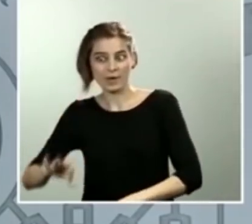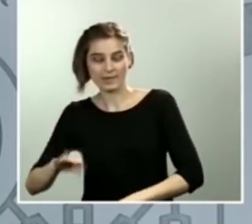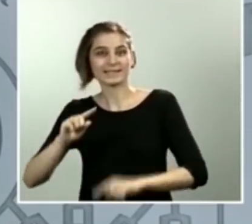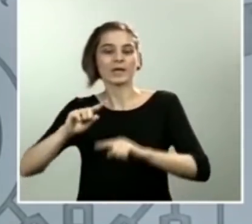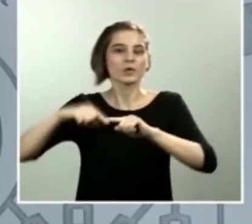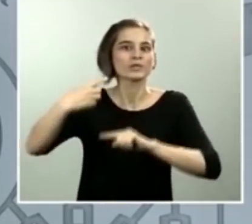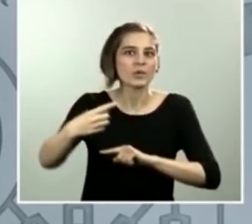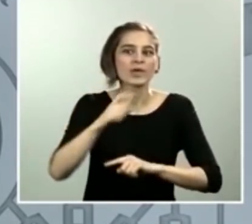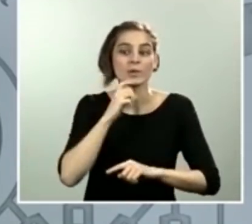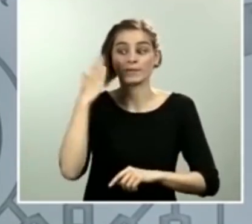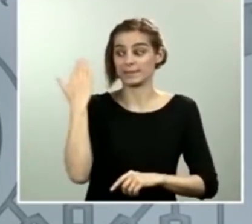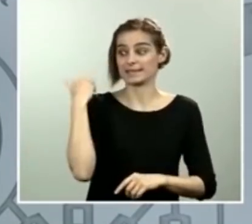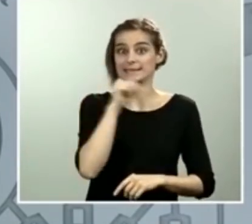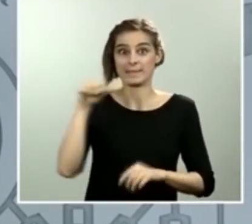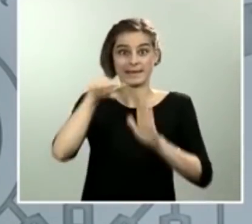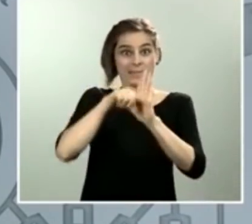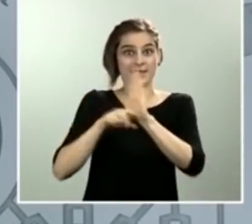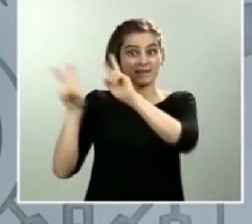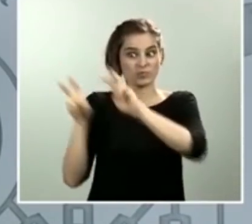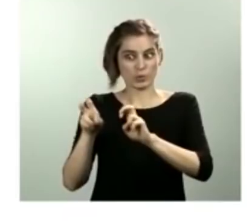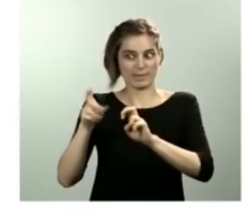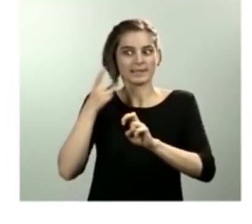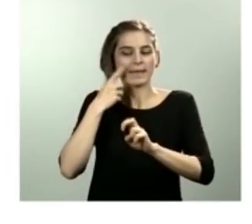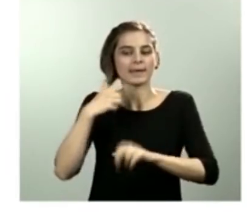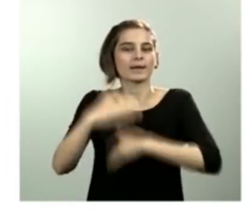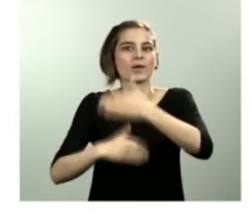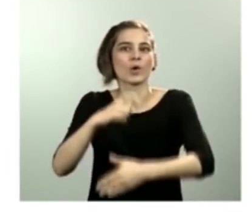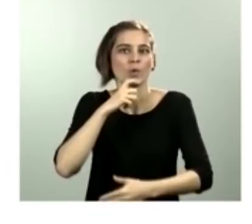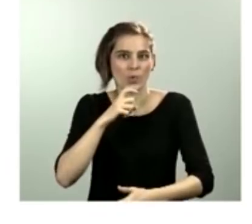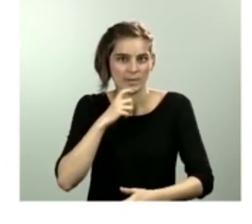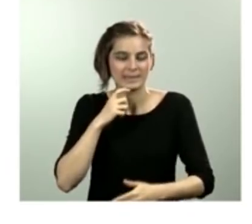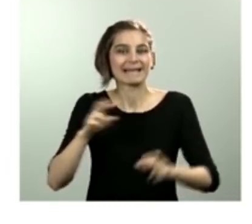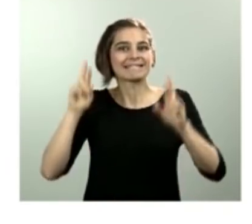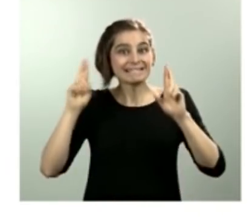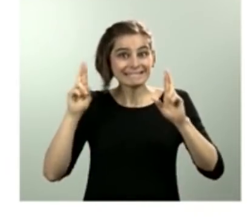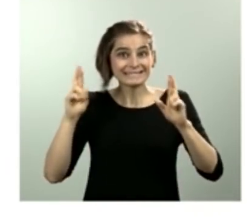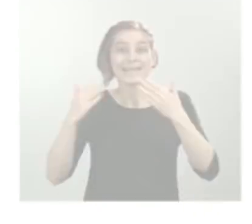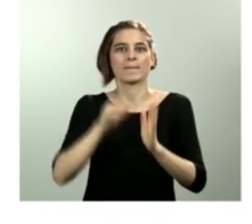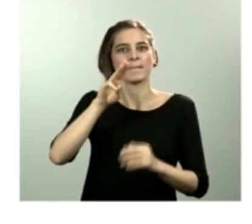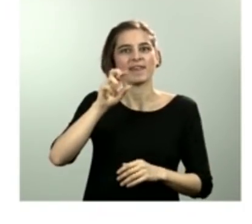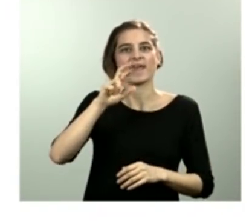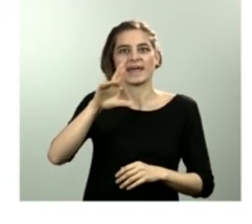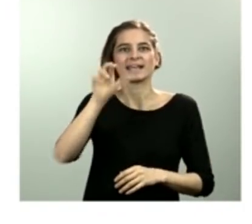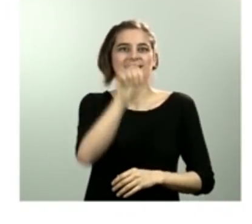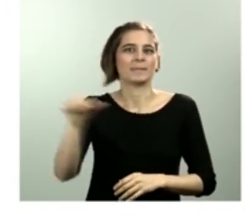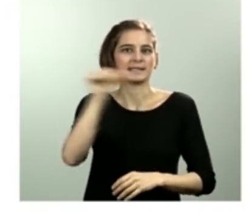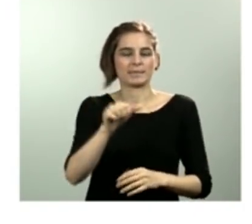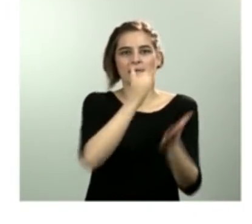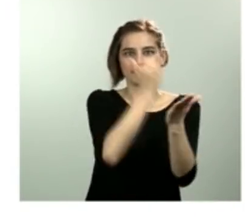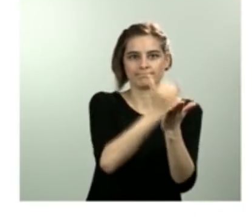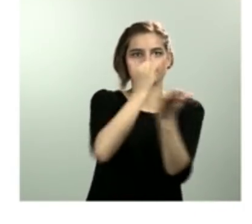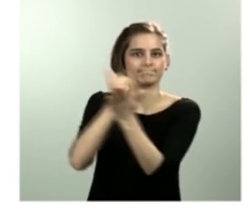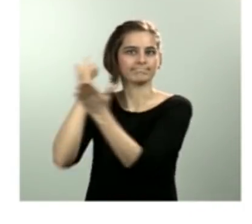última semana. Y todo esto esperemos que mantenga esas tendencias descendentes tan importantes. Eso, en principio,